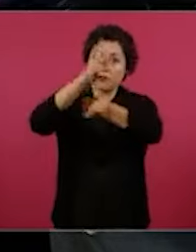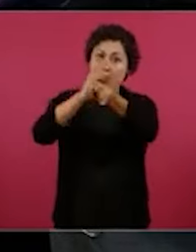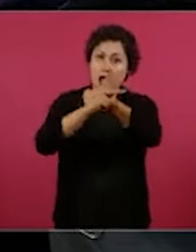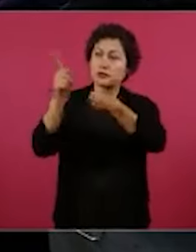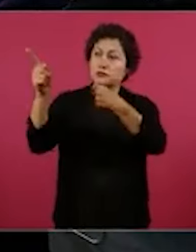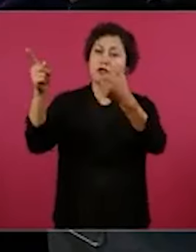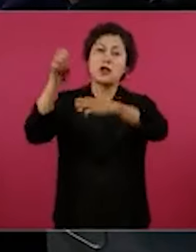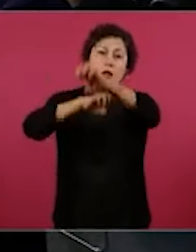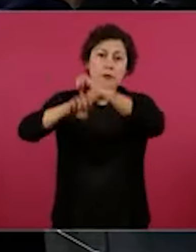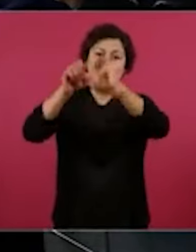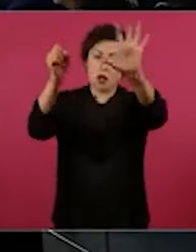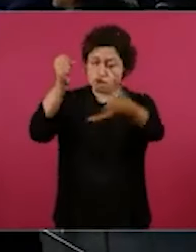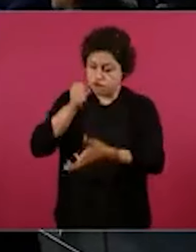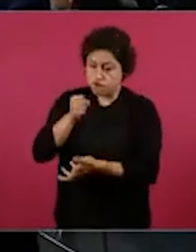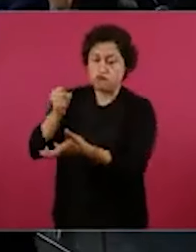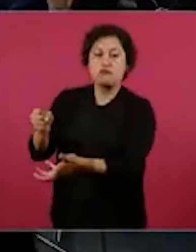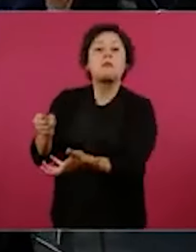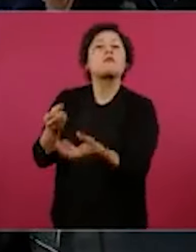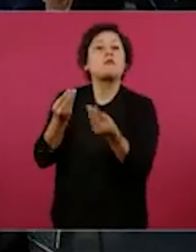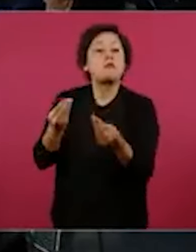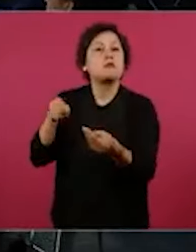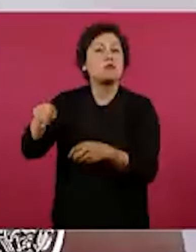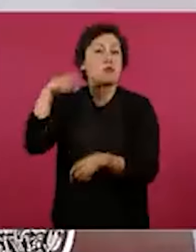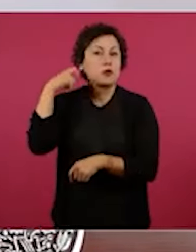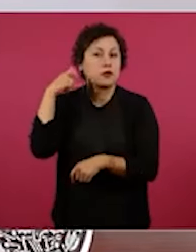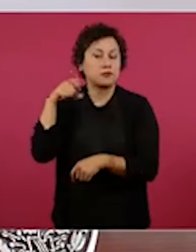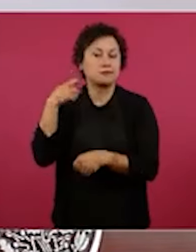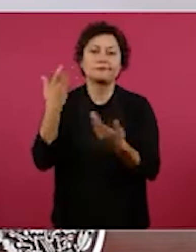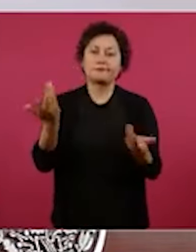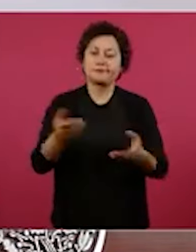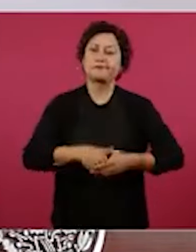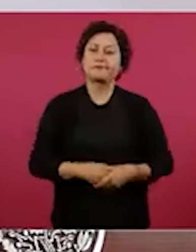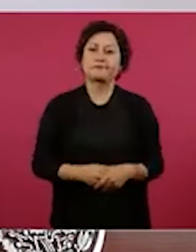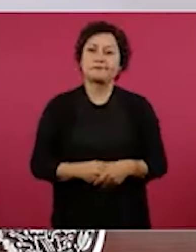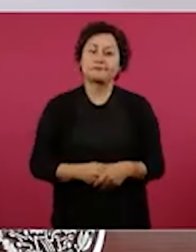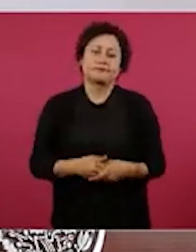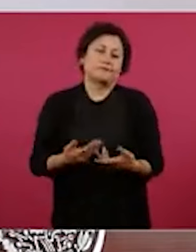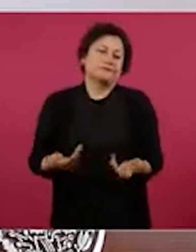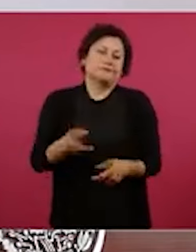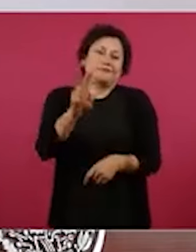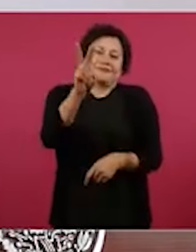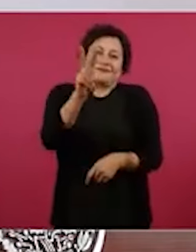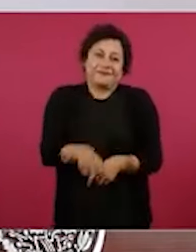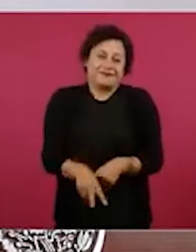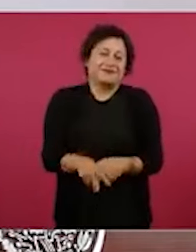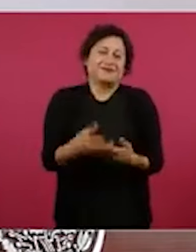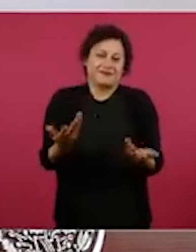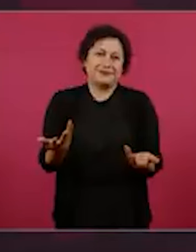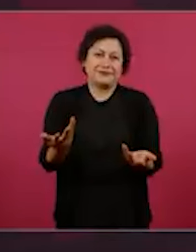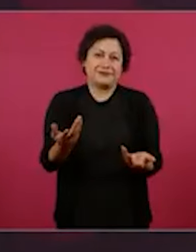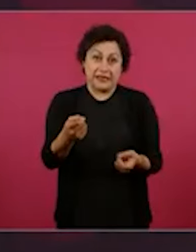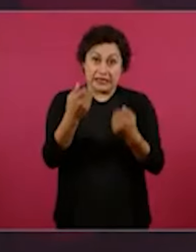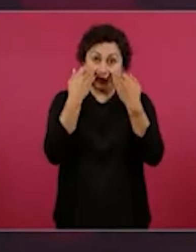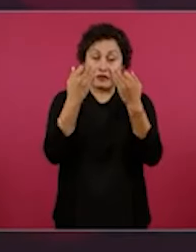No, es cierto que por la reforma judicial